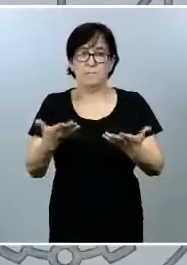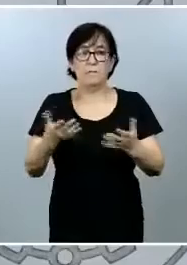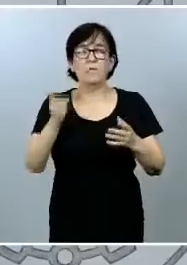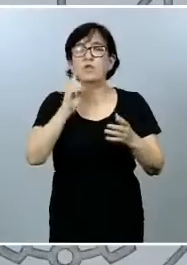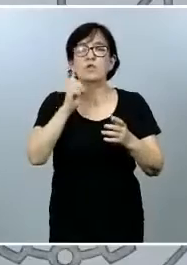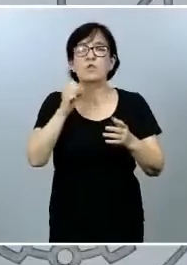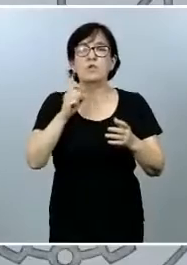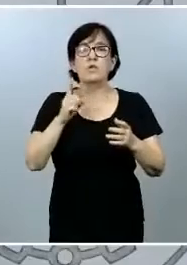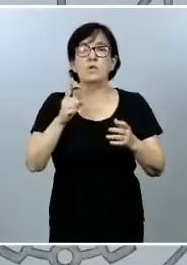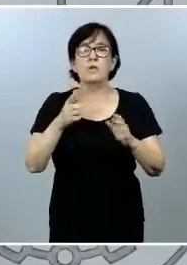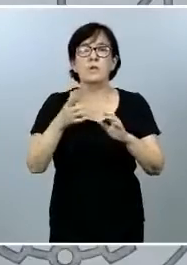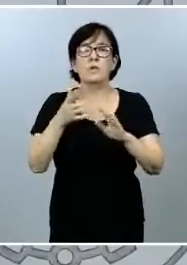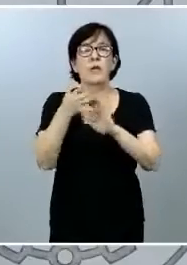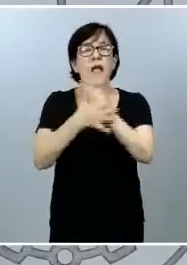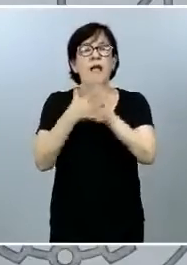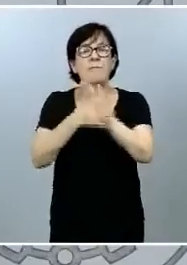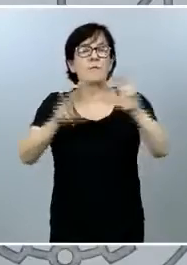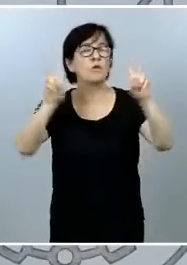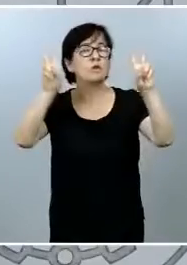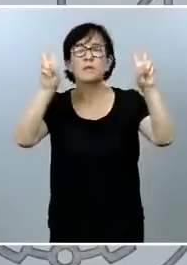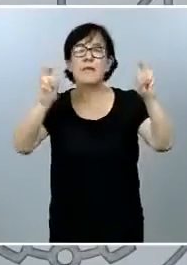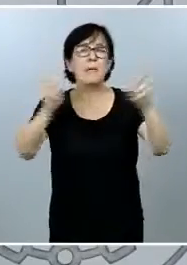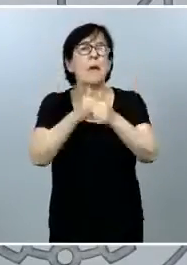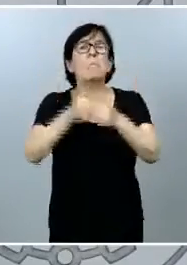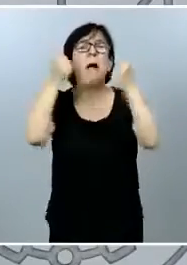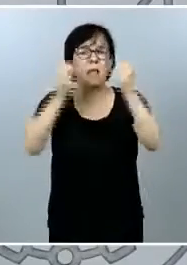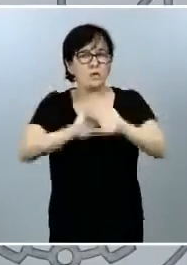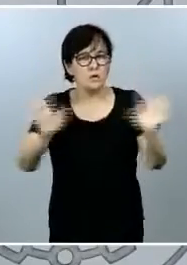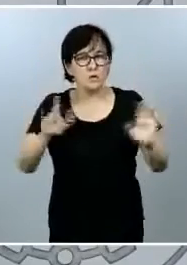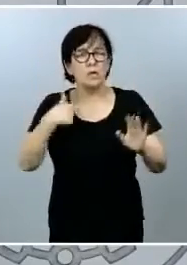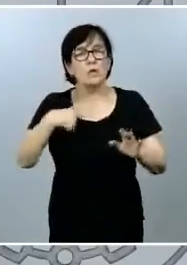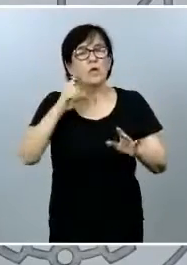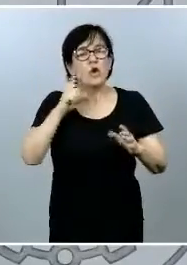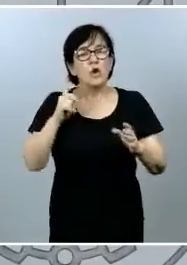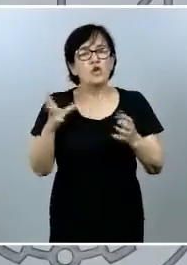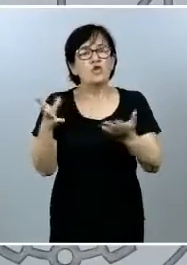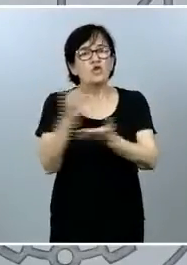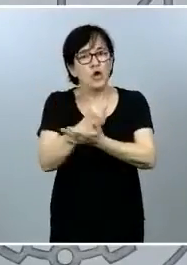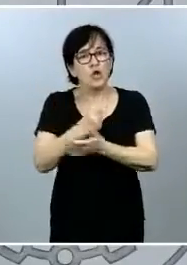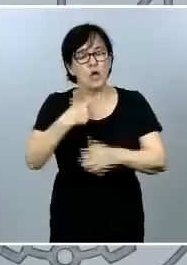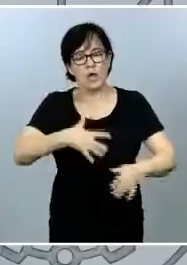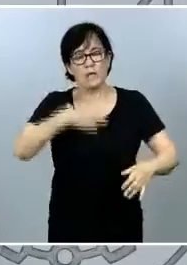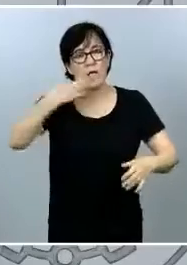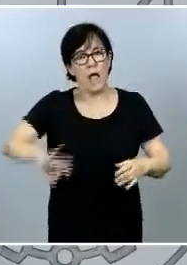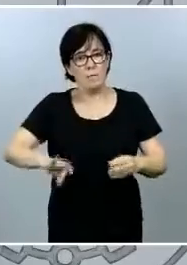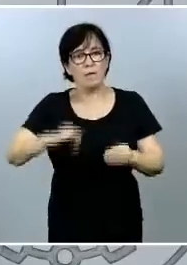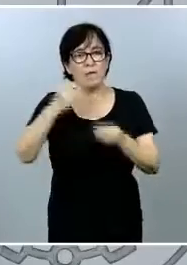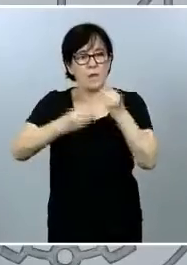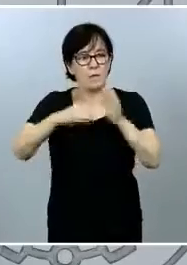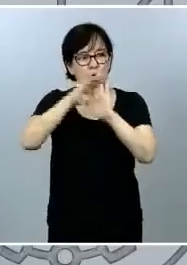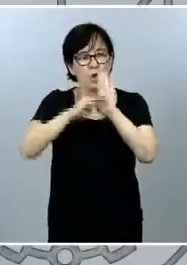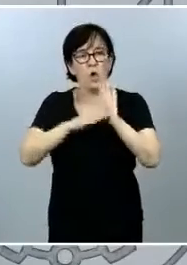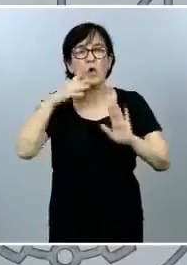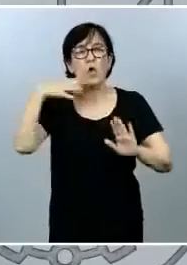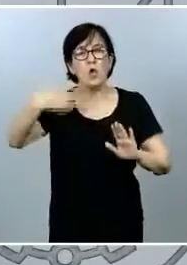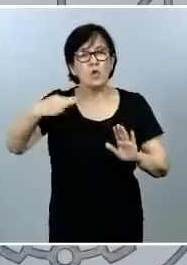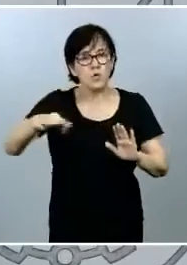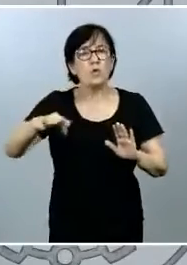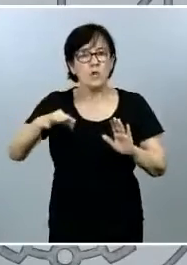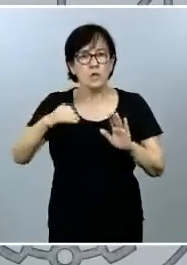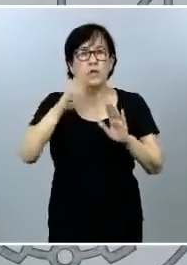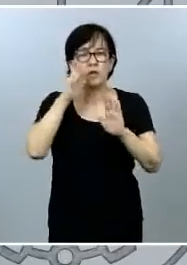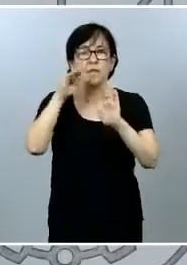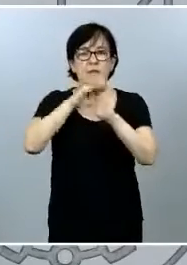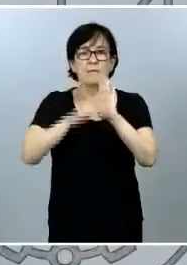de nada más. Se trata, por tanto, de que seamos entre todos capaces de articular el único instrumento que ha